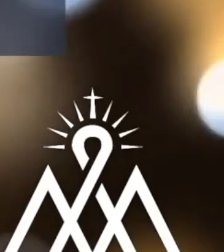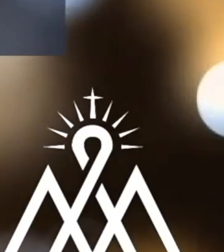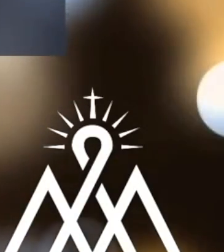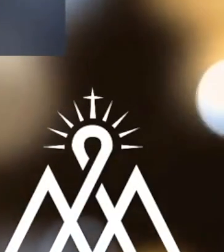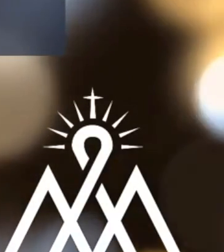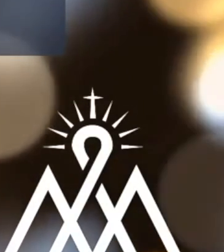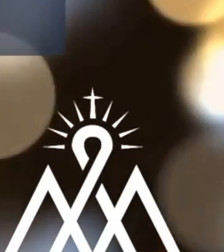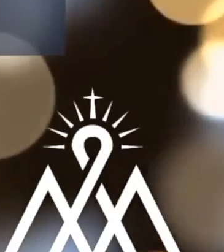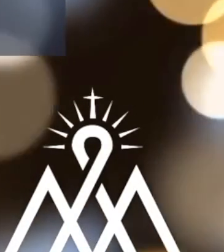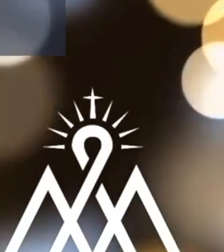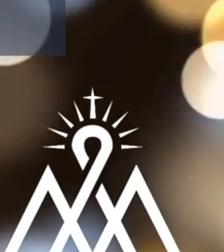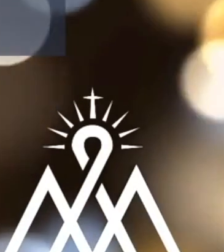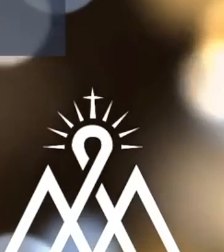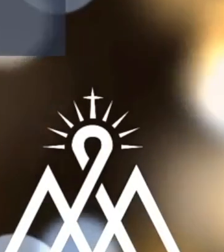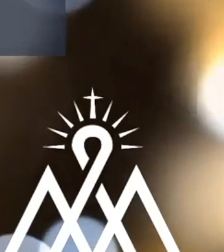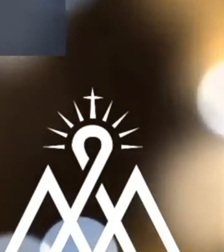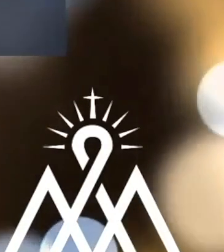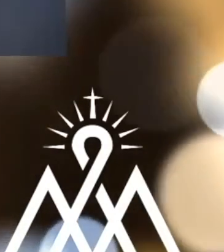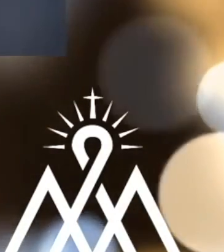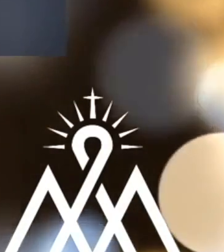y todas las no no no niña Gracias.